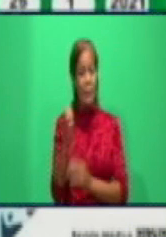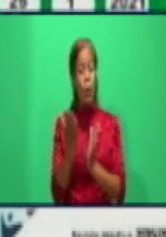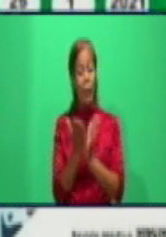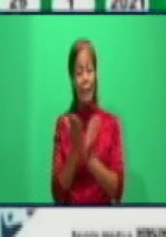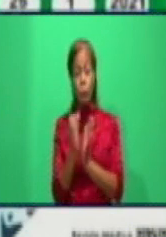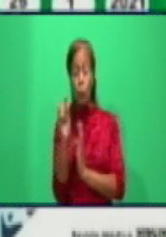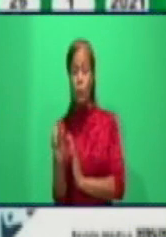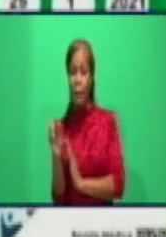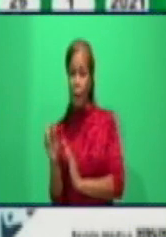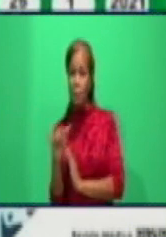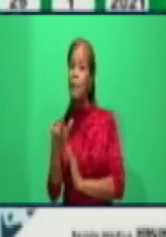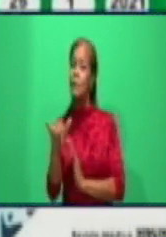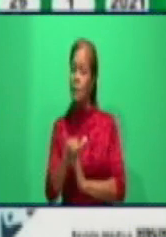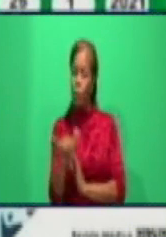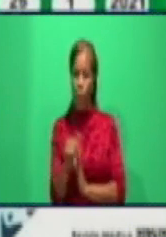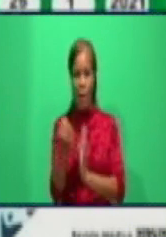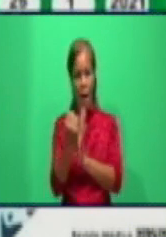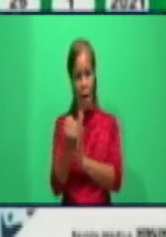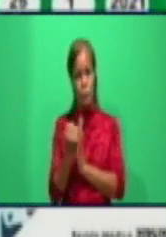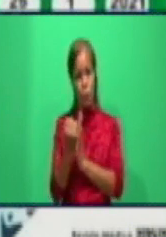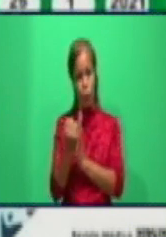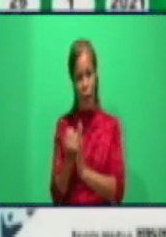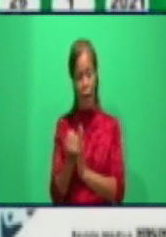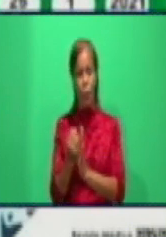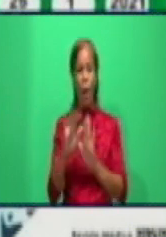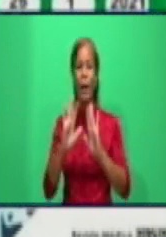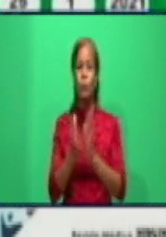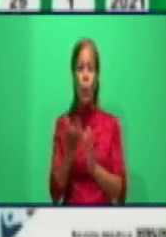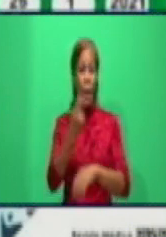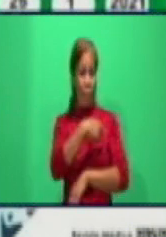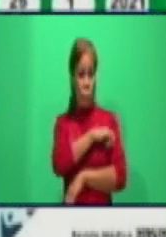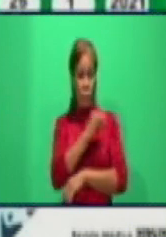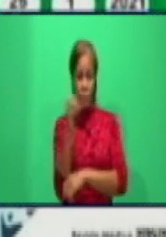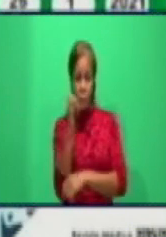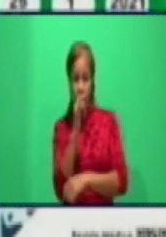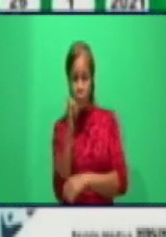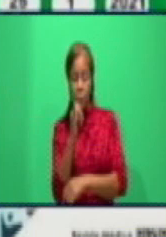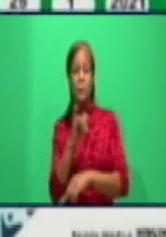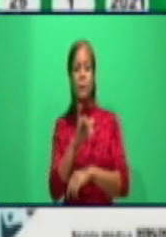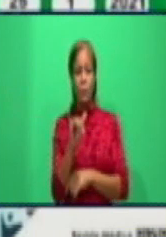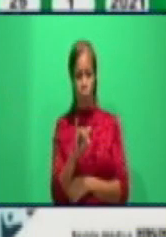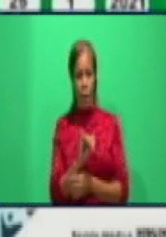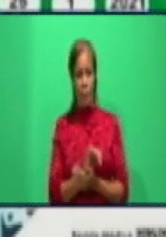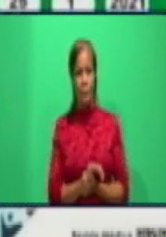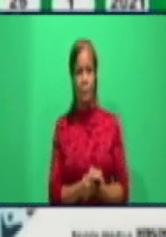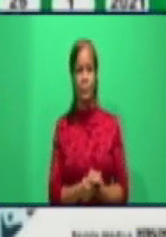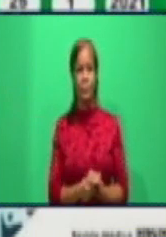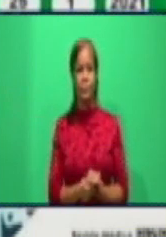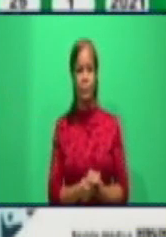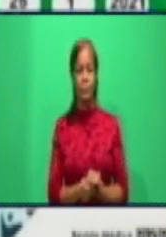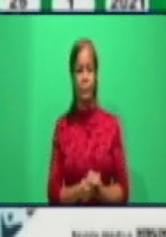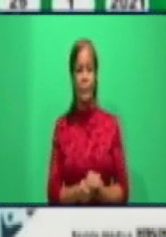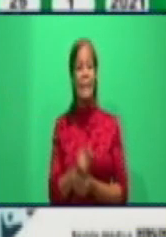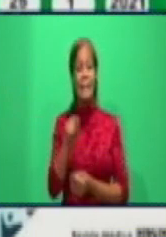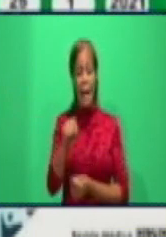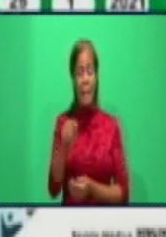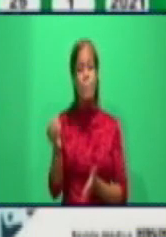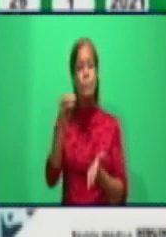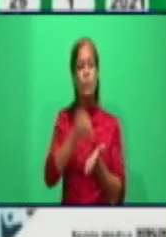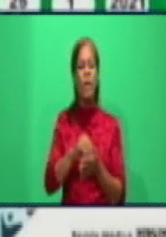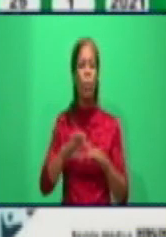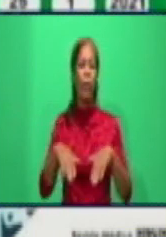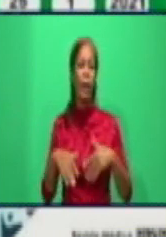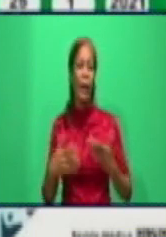aportaron su granito de arena en estas publicaciones científicas y en sus propias revistas plasmaron el sentir